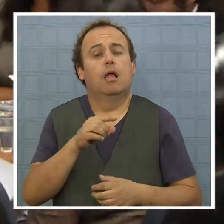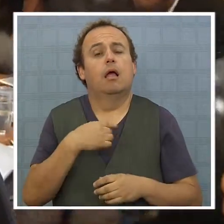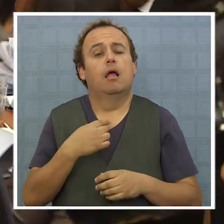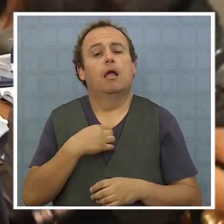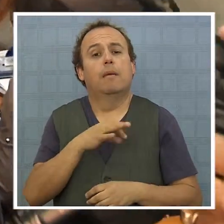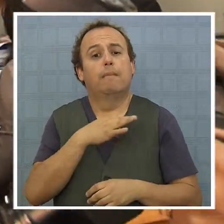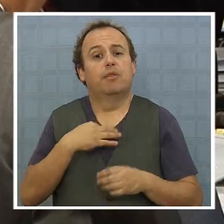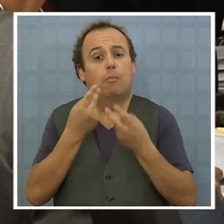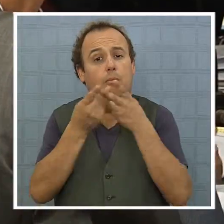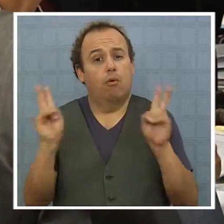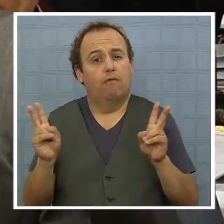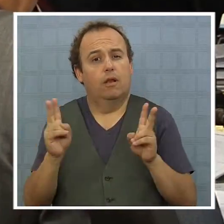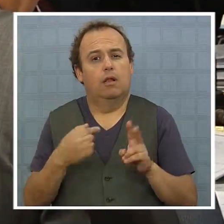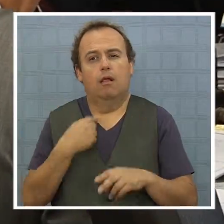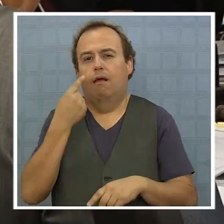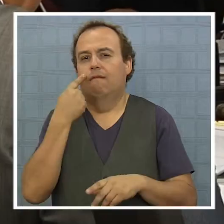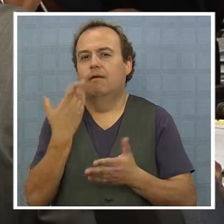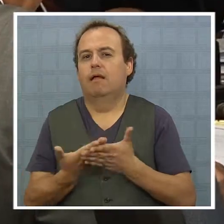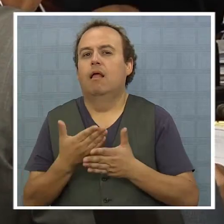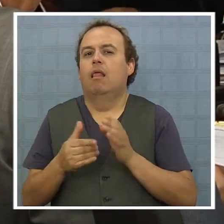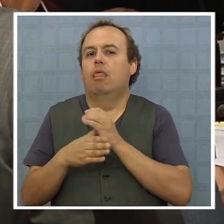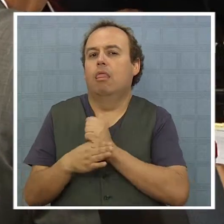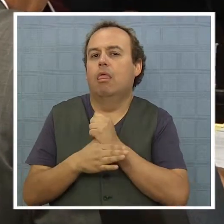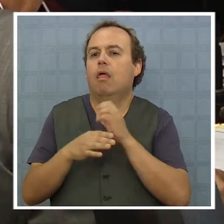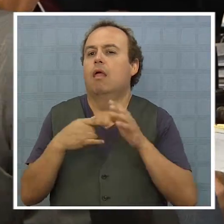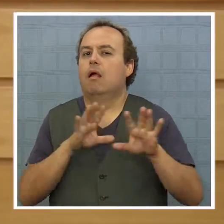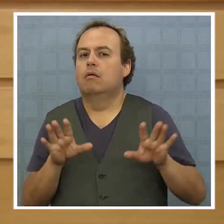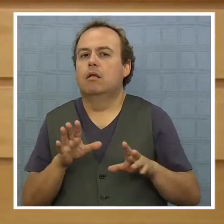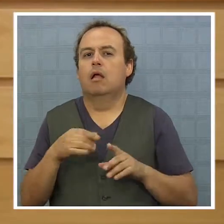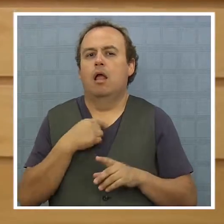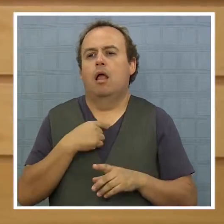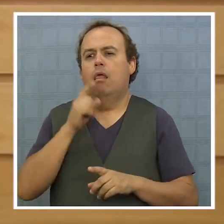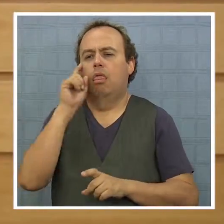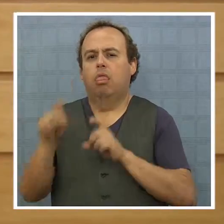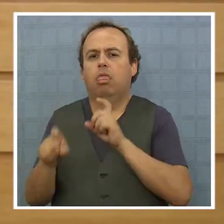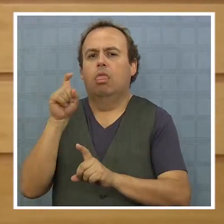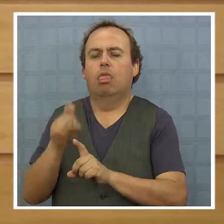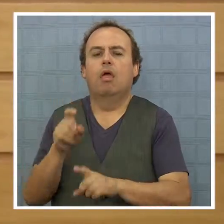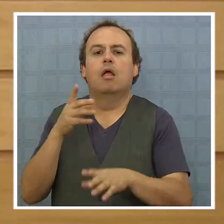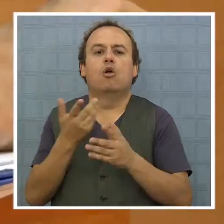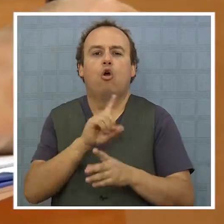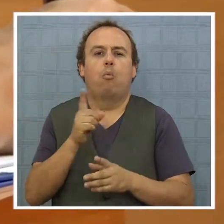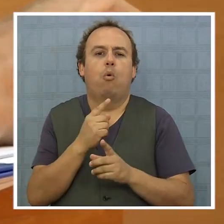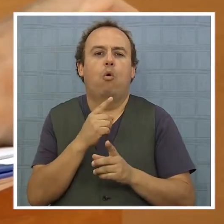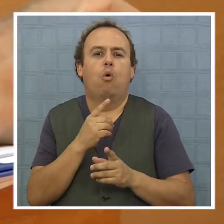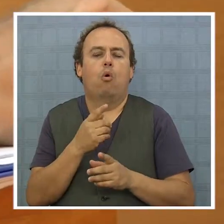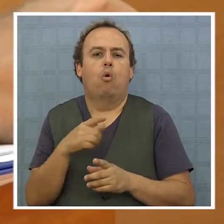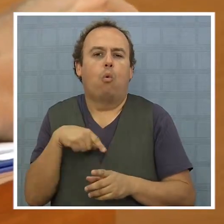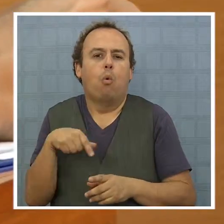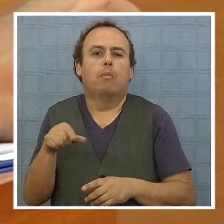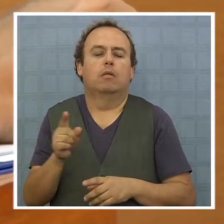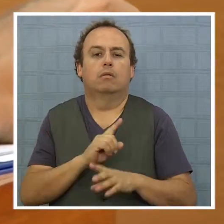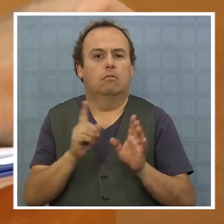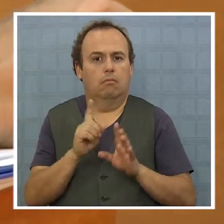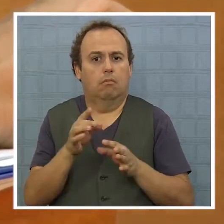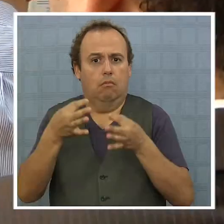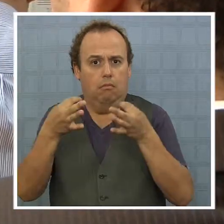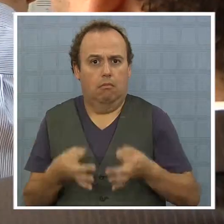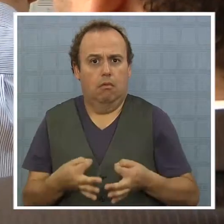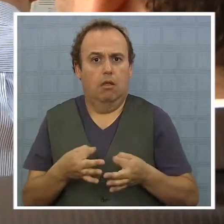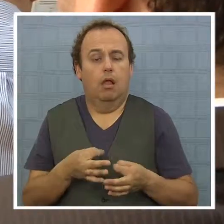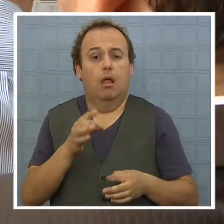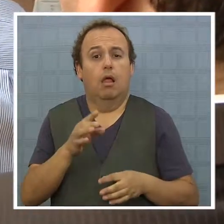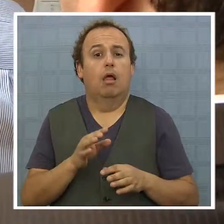el Ministerio Público habría realizado un montaje centrando su objetivo persecutorio en la imputada Antonella Charaf. El Ministerio